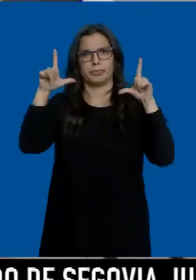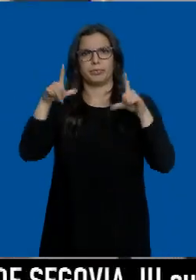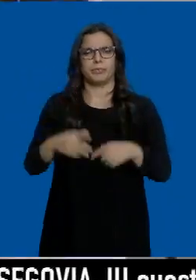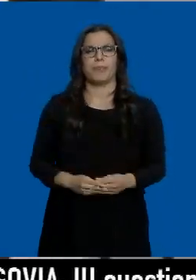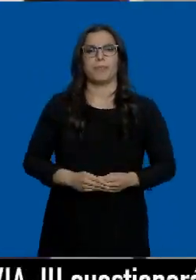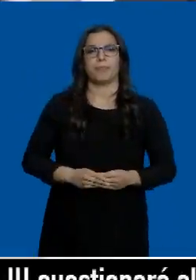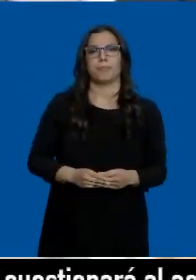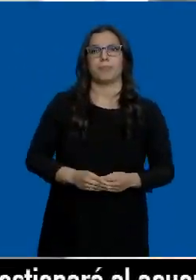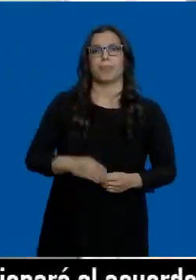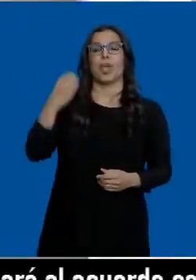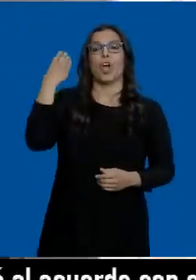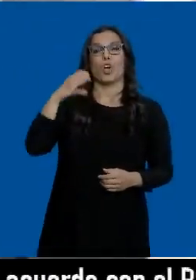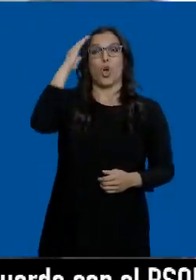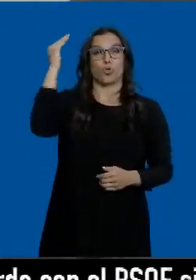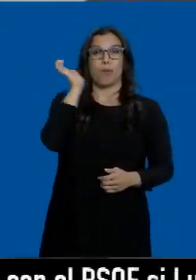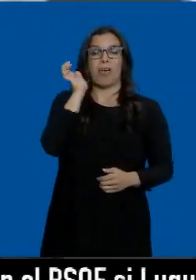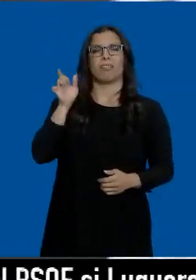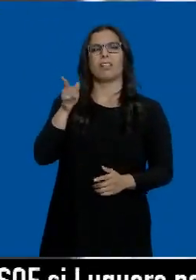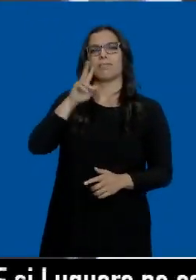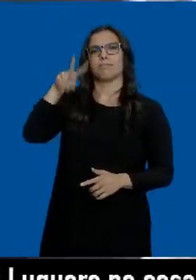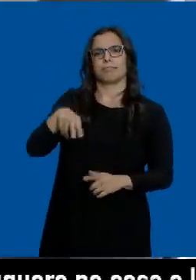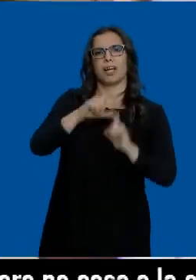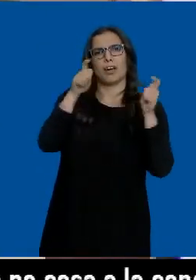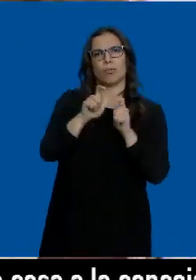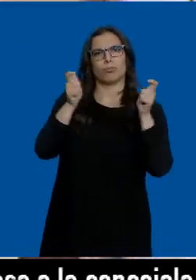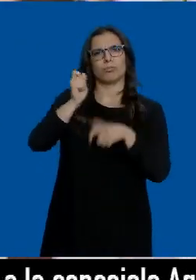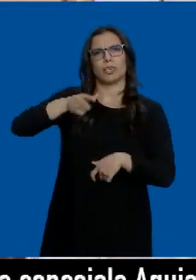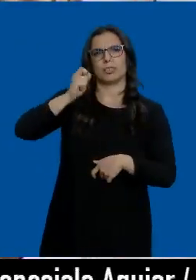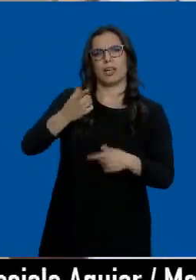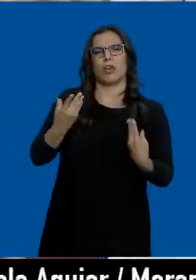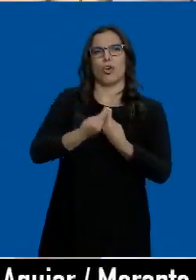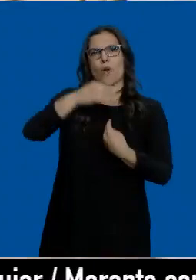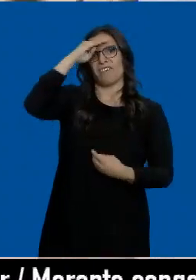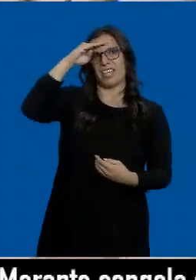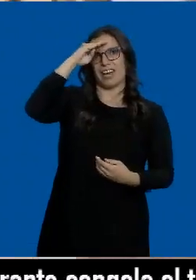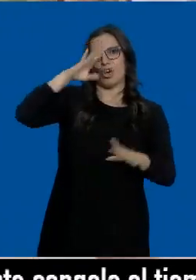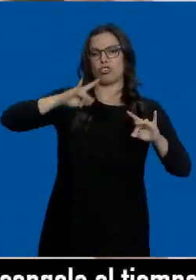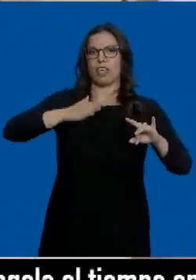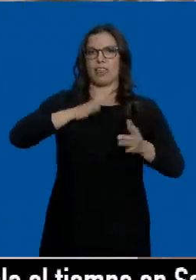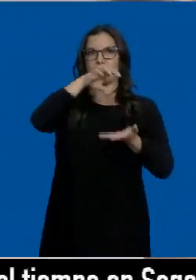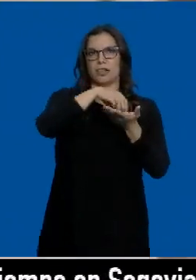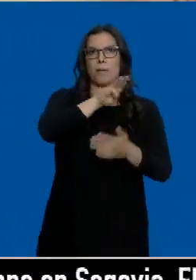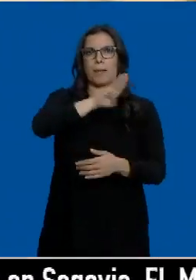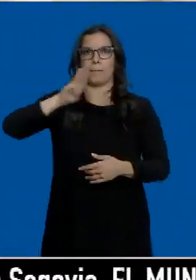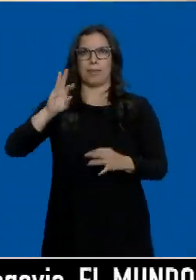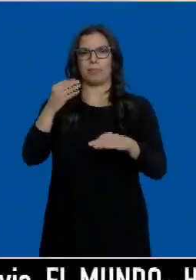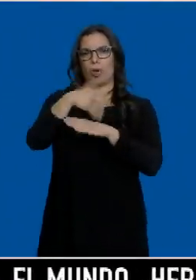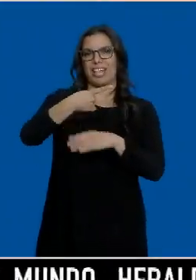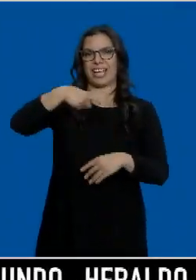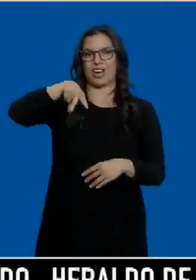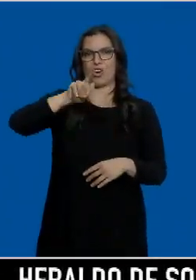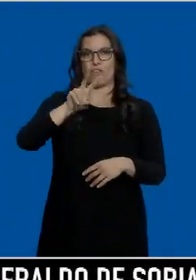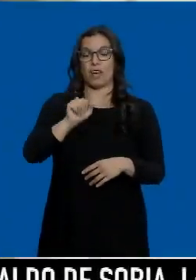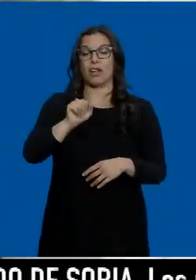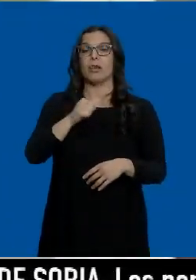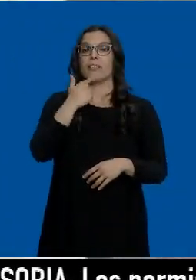María Dolores de Cospedal ha reconocido que se reunió varias veces con el comisario Villarejo en la sede del Partido Popular de la calle Génova. Lo ha hecho en